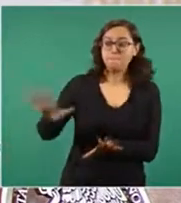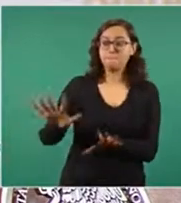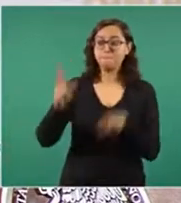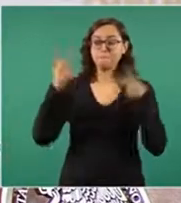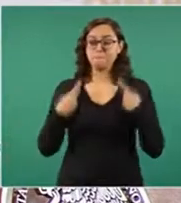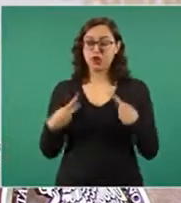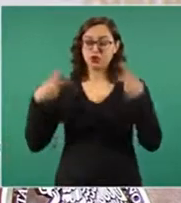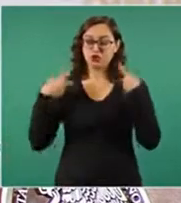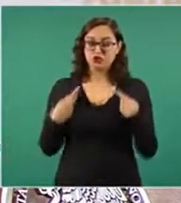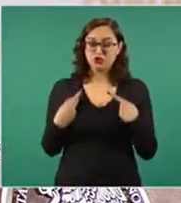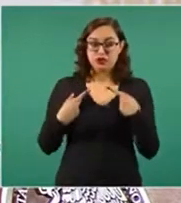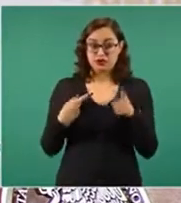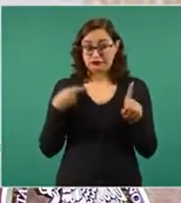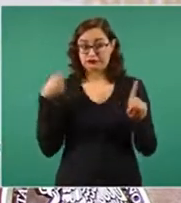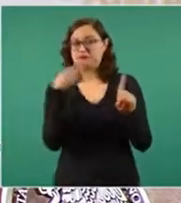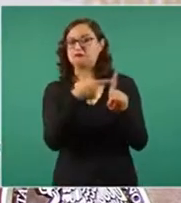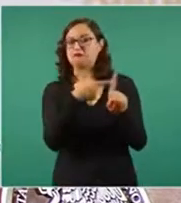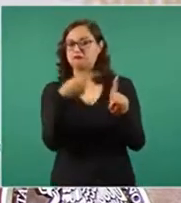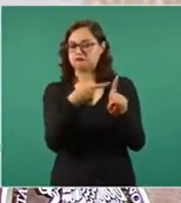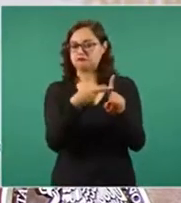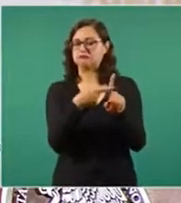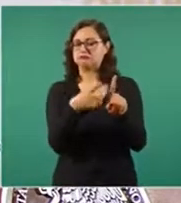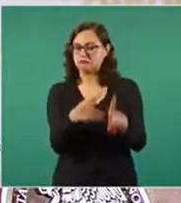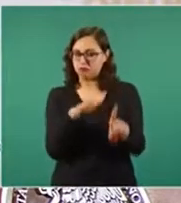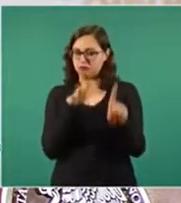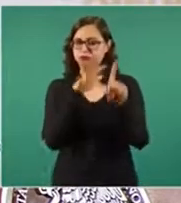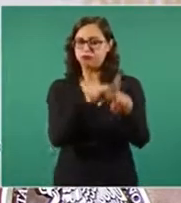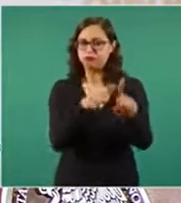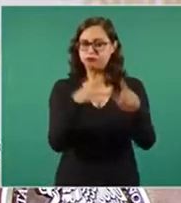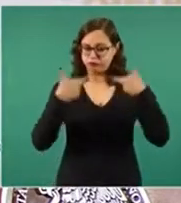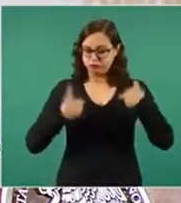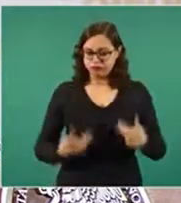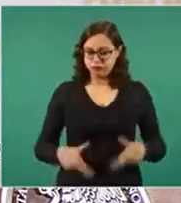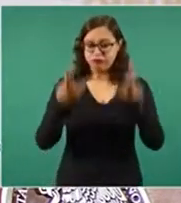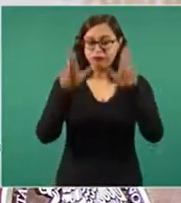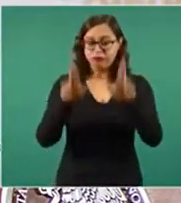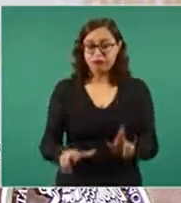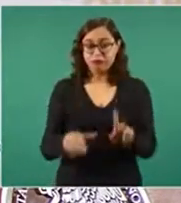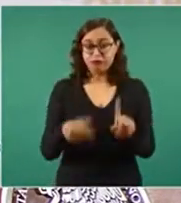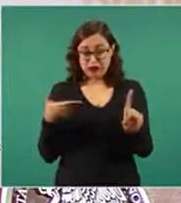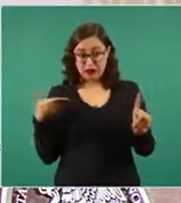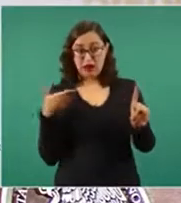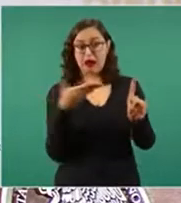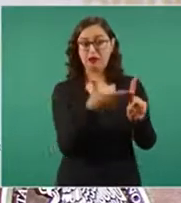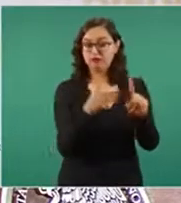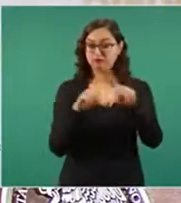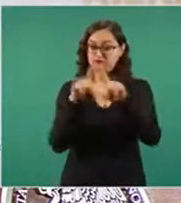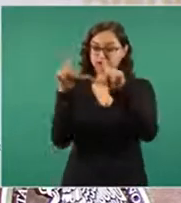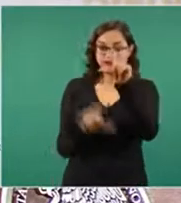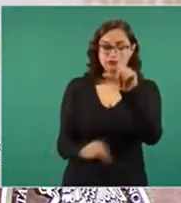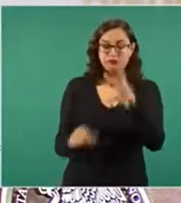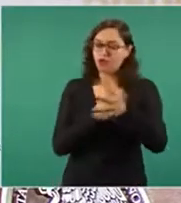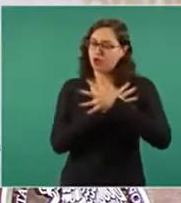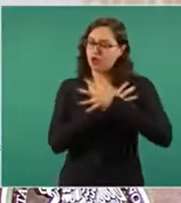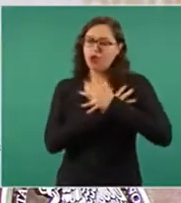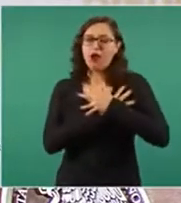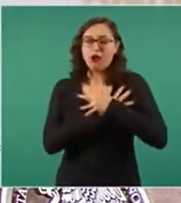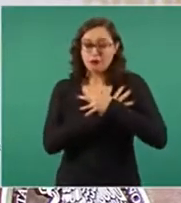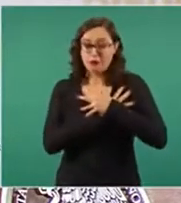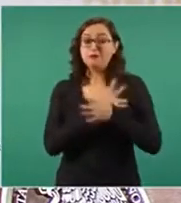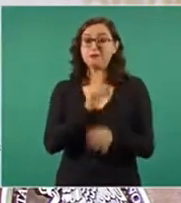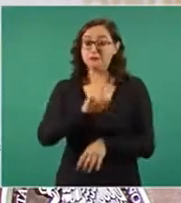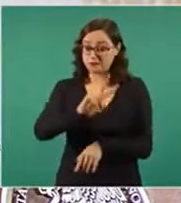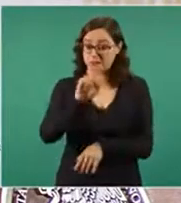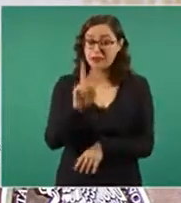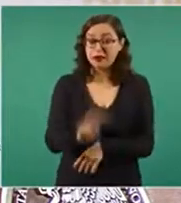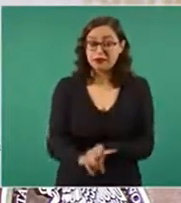México es la razón a la que se debe la patria de sus amores. En nuestras circunstancias,